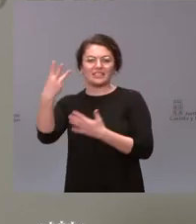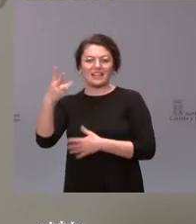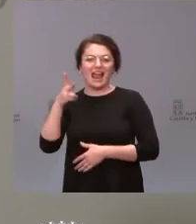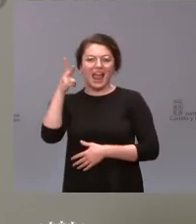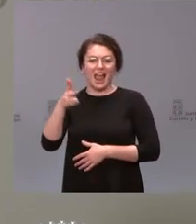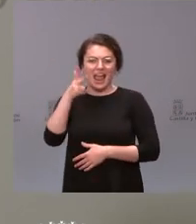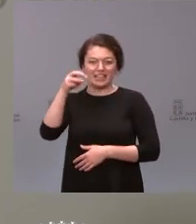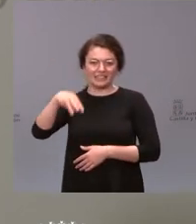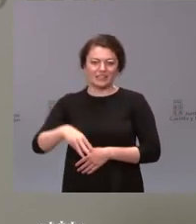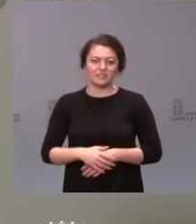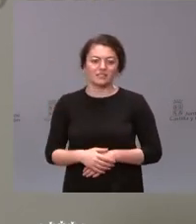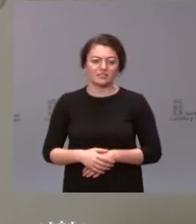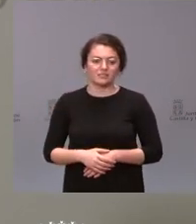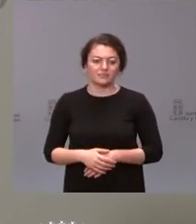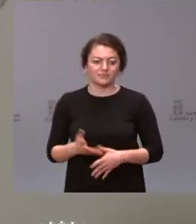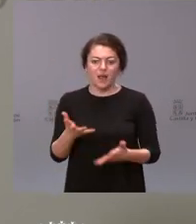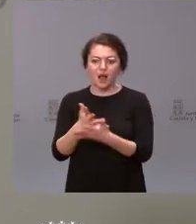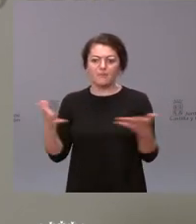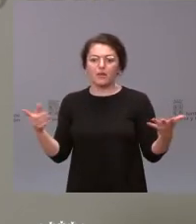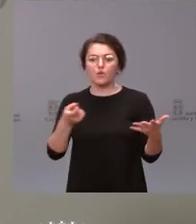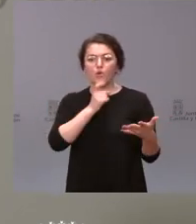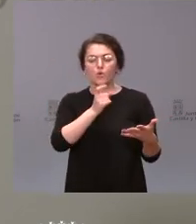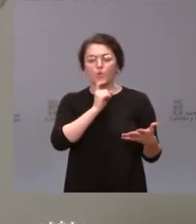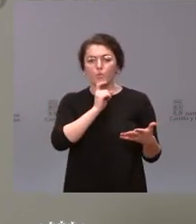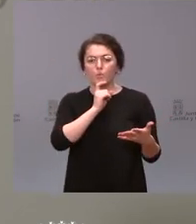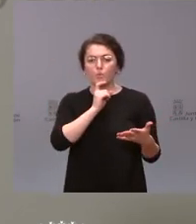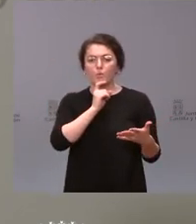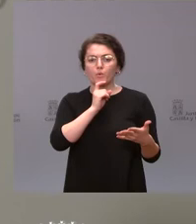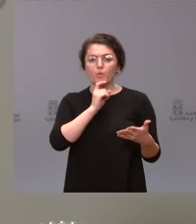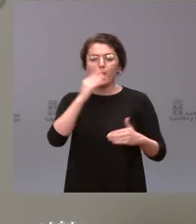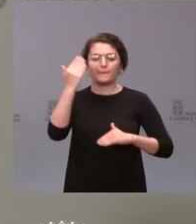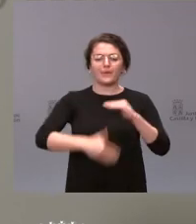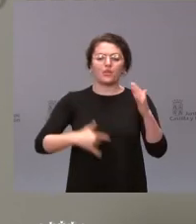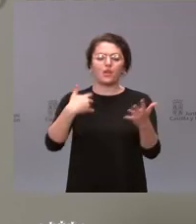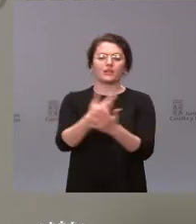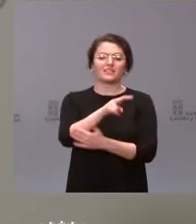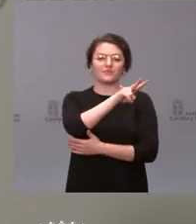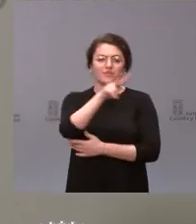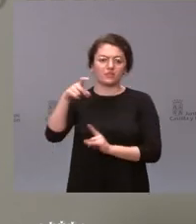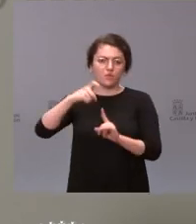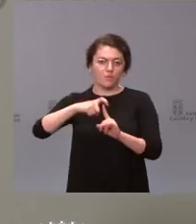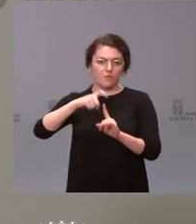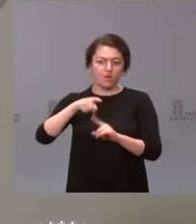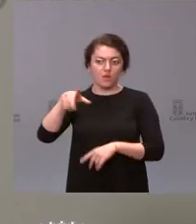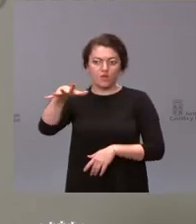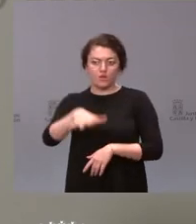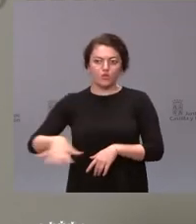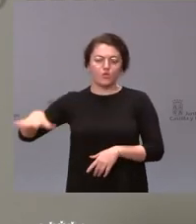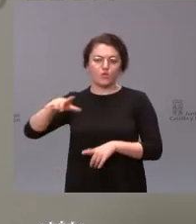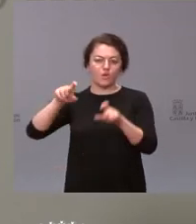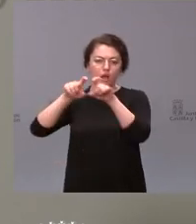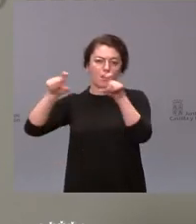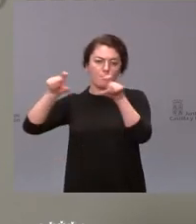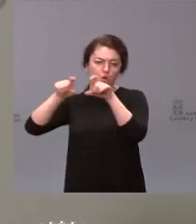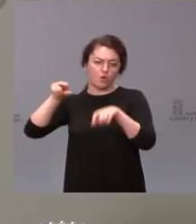pública para la ampliación está abierto hasta el próximo 22 de mayo de este polígono de Villadangos y, por tanto, estamos